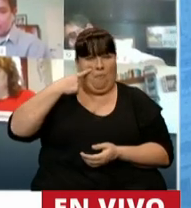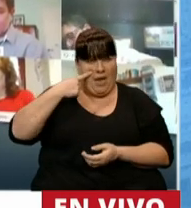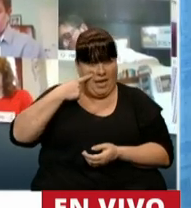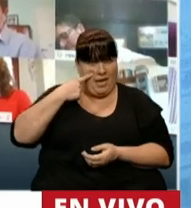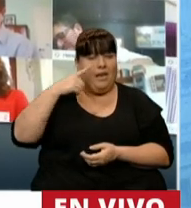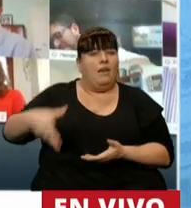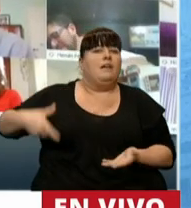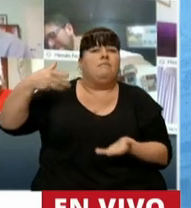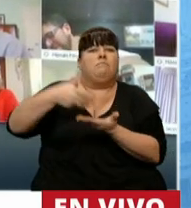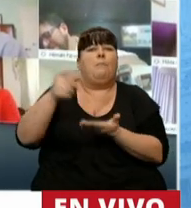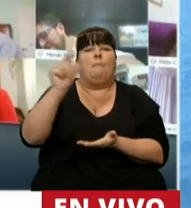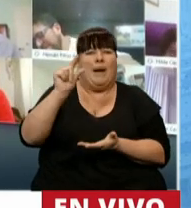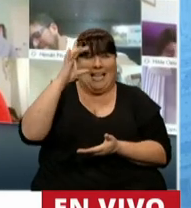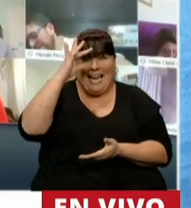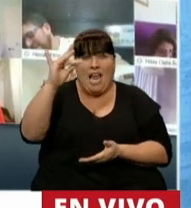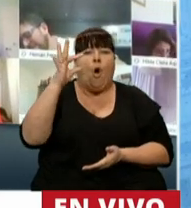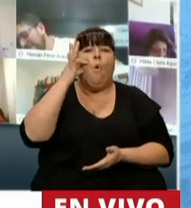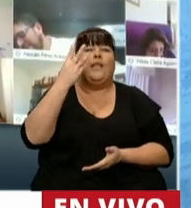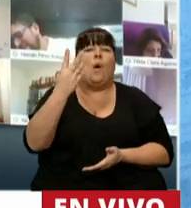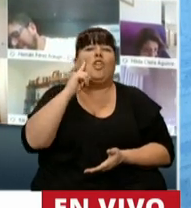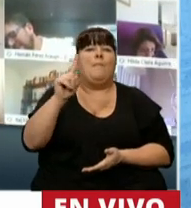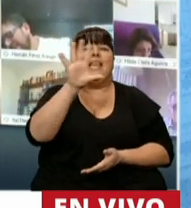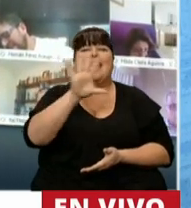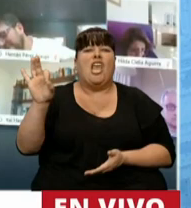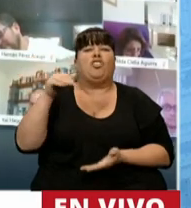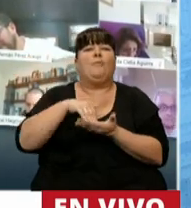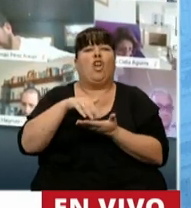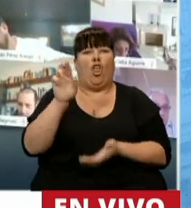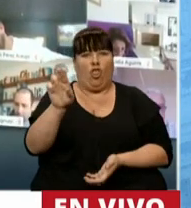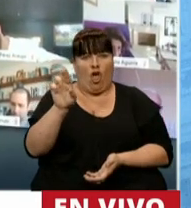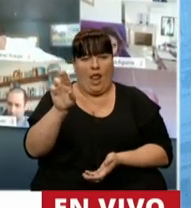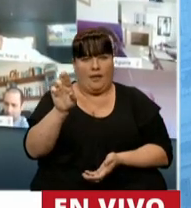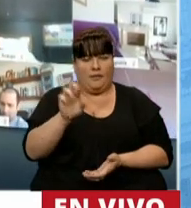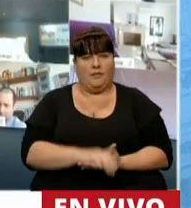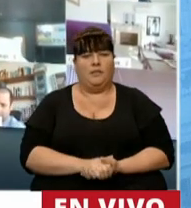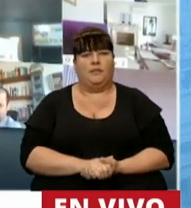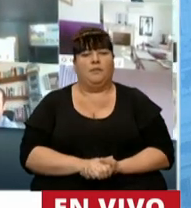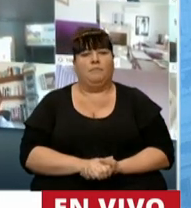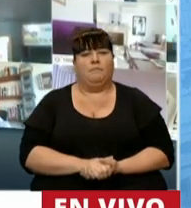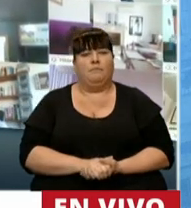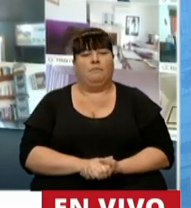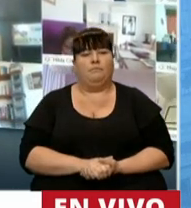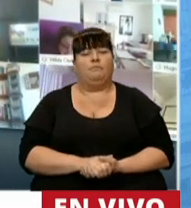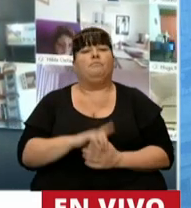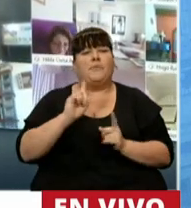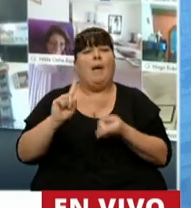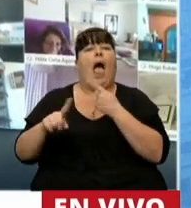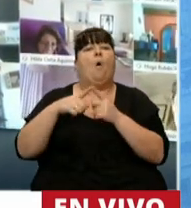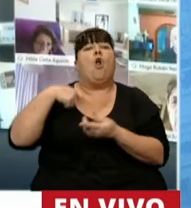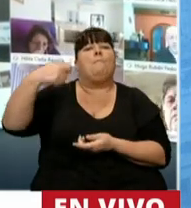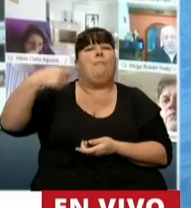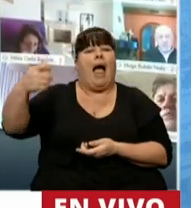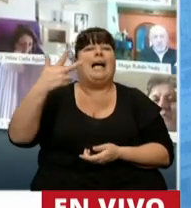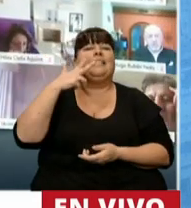que desembolsó un préstamo récord de 44.500 millones de dólares y que se acordó pagar